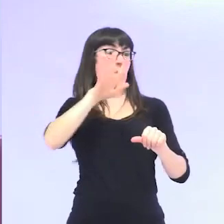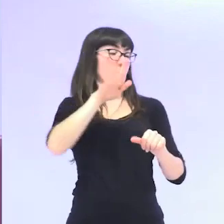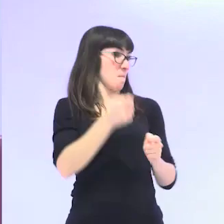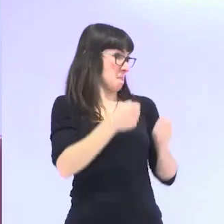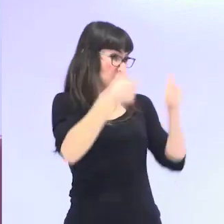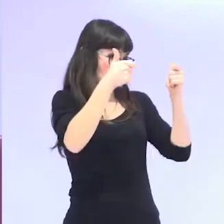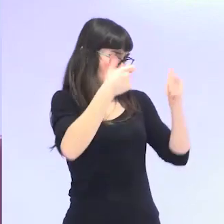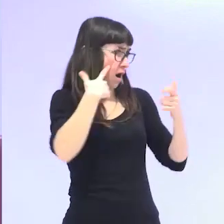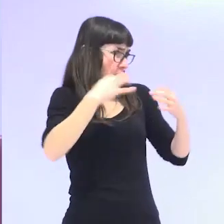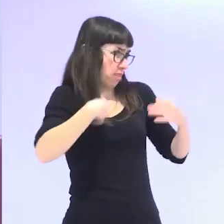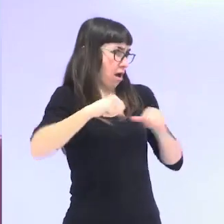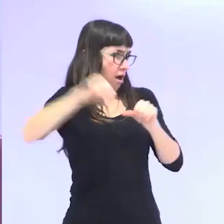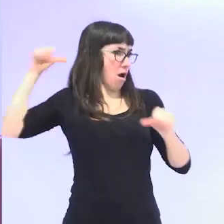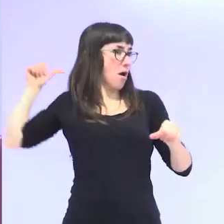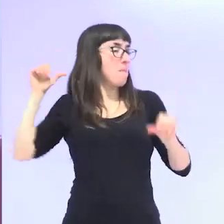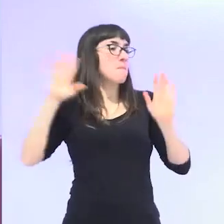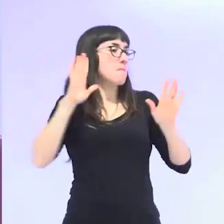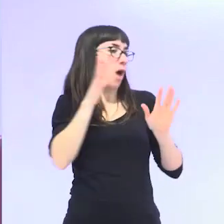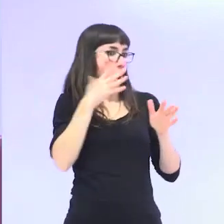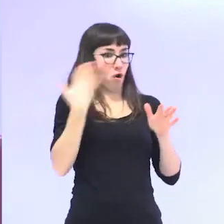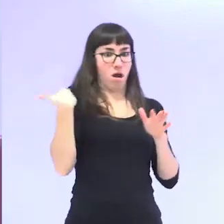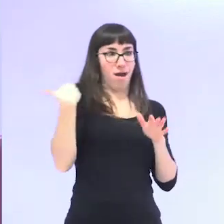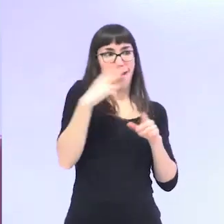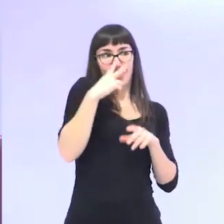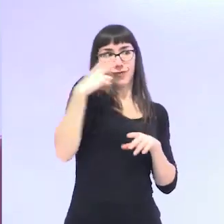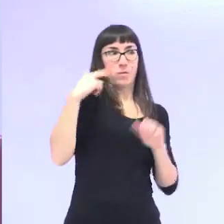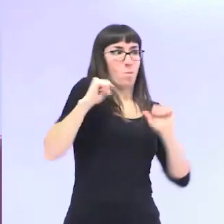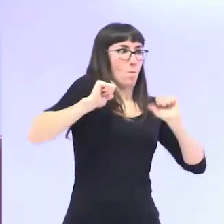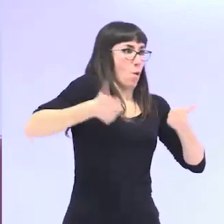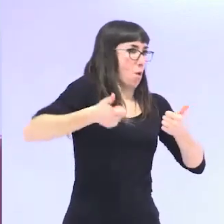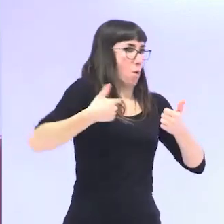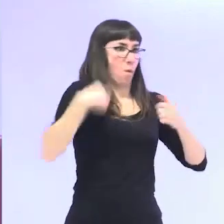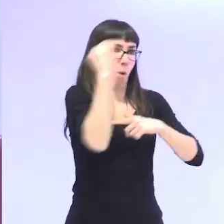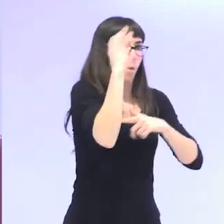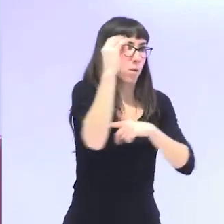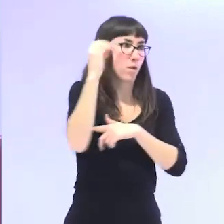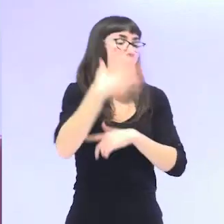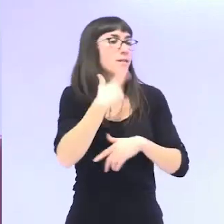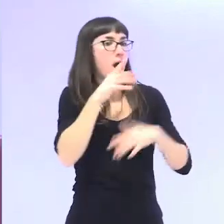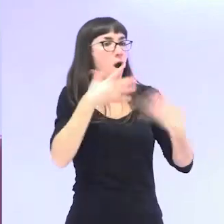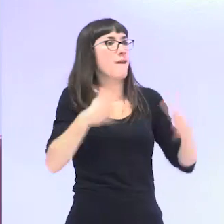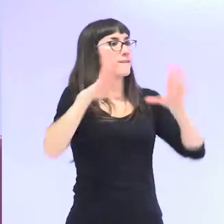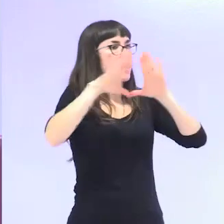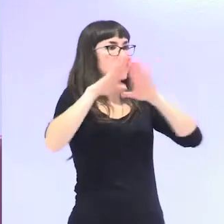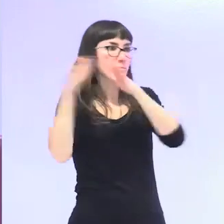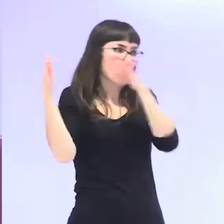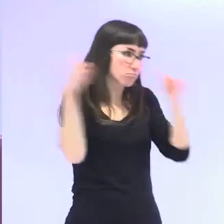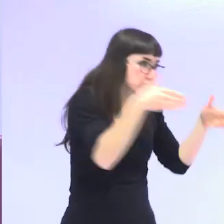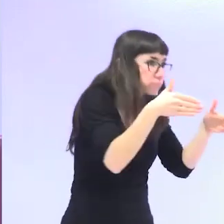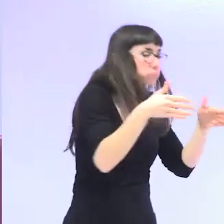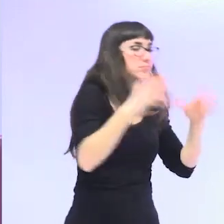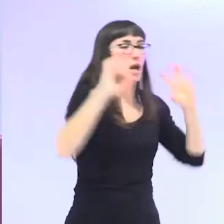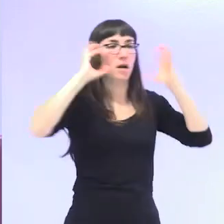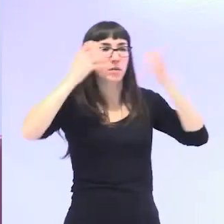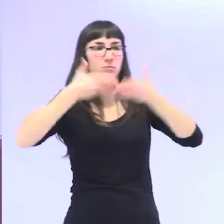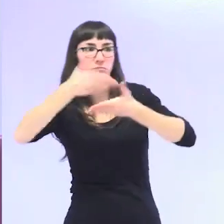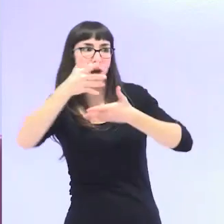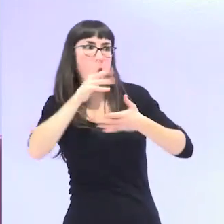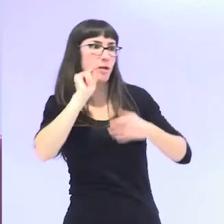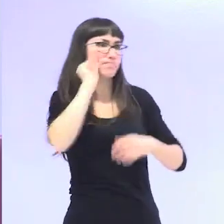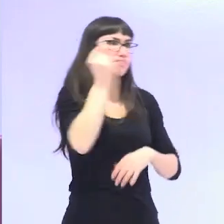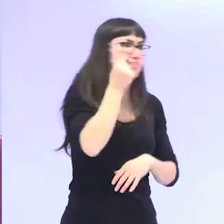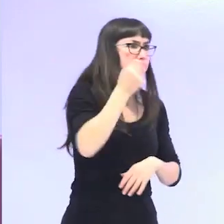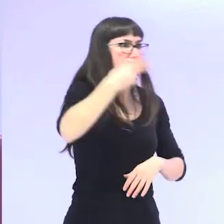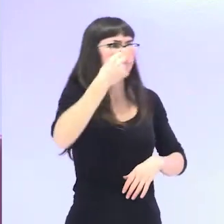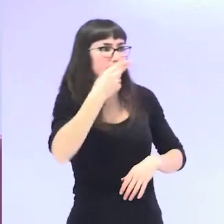ello. Por lo tanto, esto quiere decir que está calando, que está llegando a los movimientos feministas, que está llegando a los medios de comunicación, que está llegando